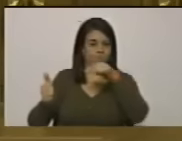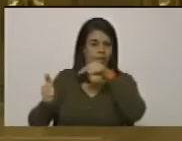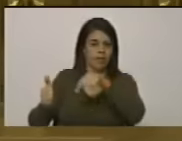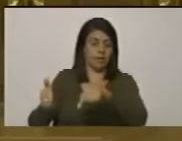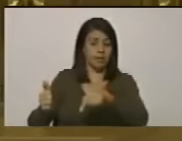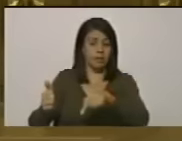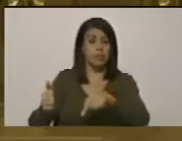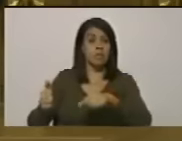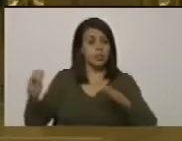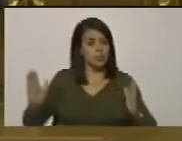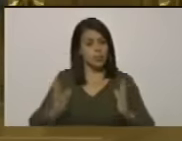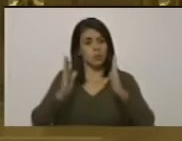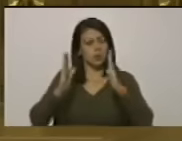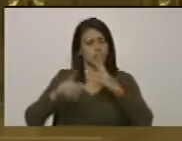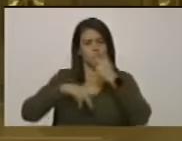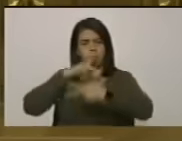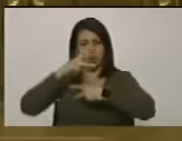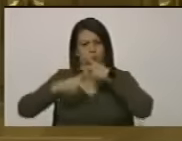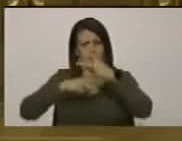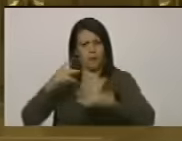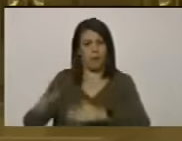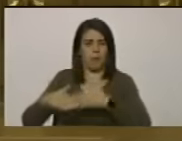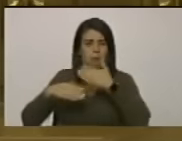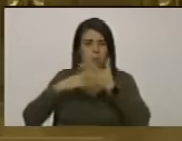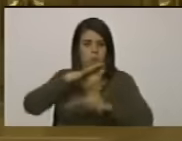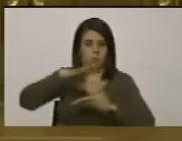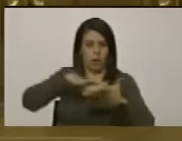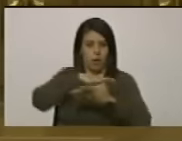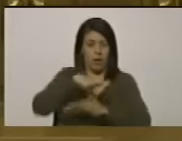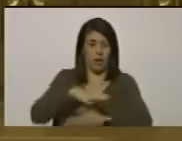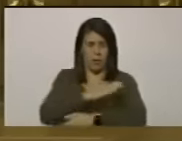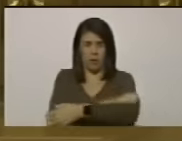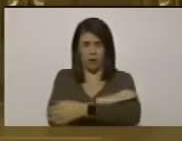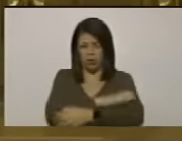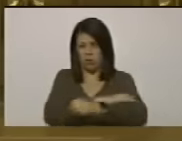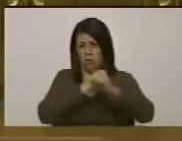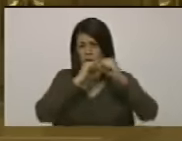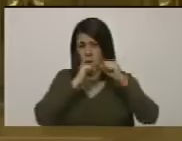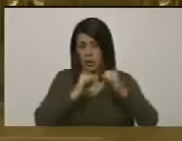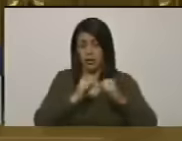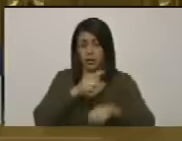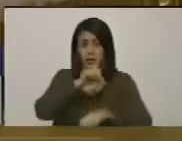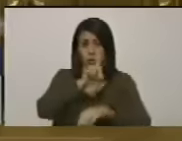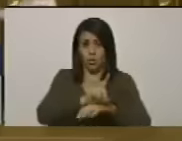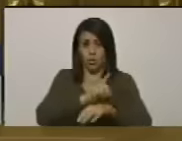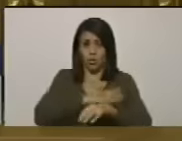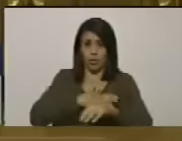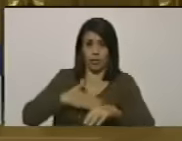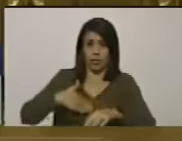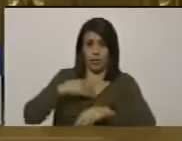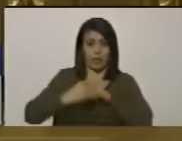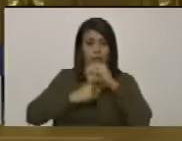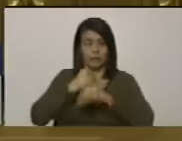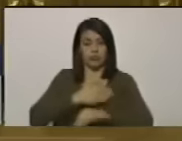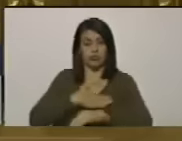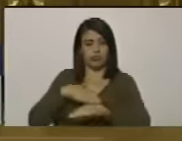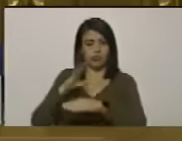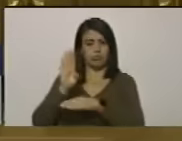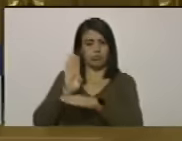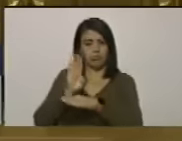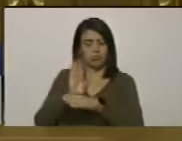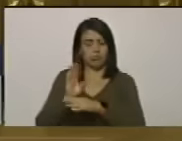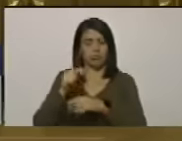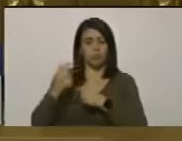con la confrontación política con sectores extremistas, que lo único que le interesa es preservar sus